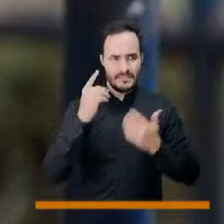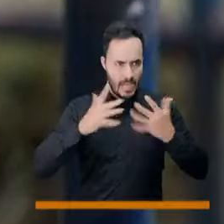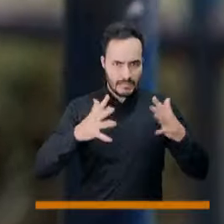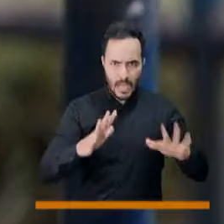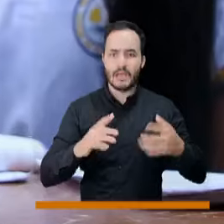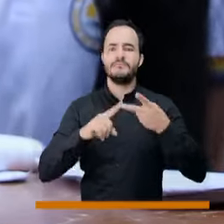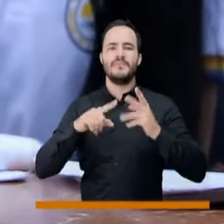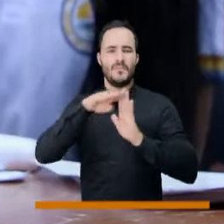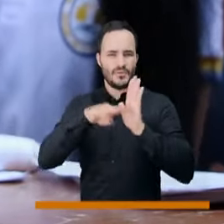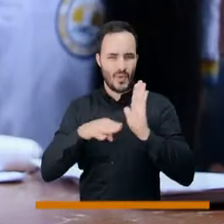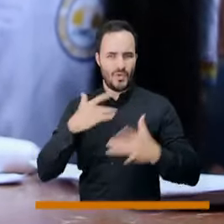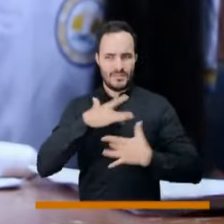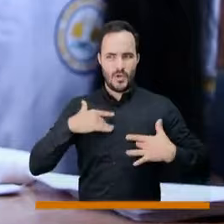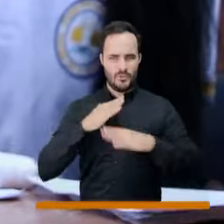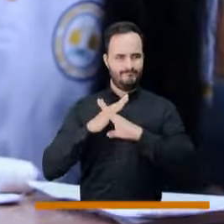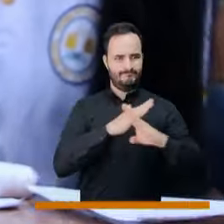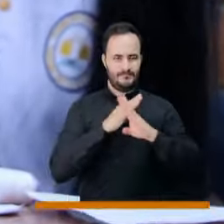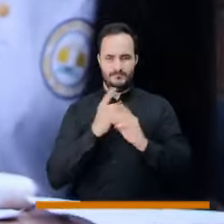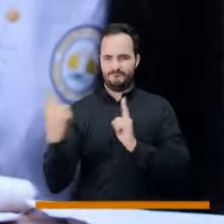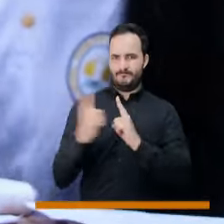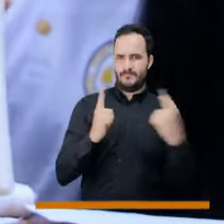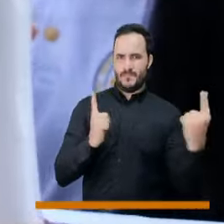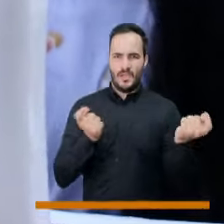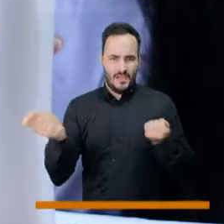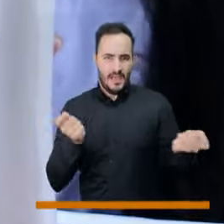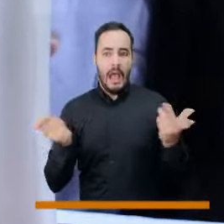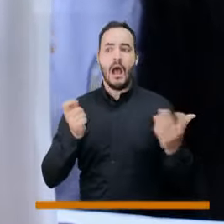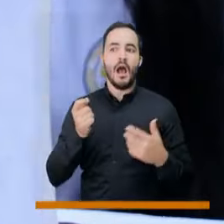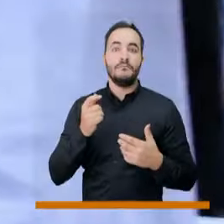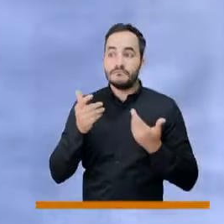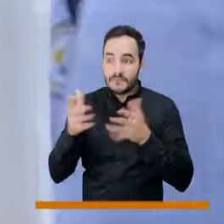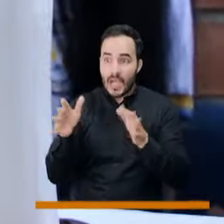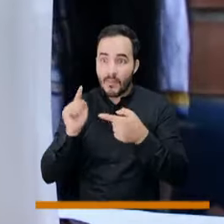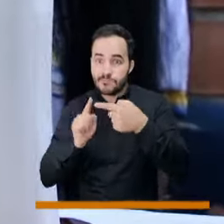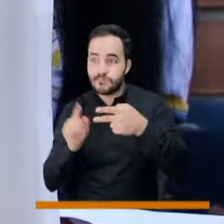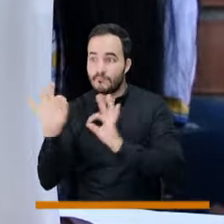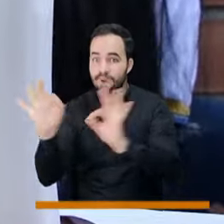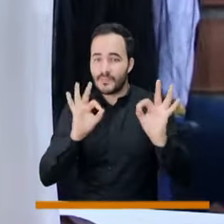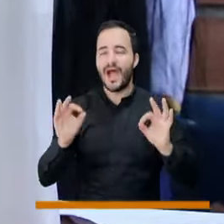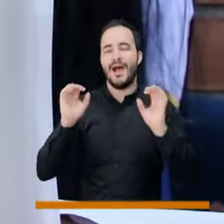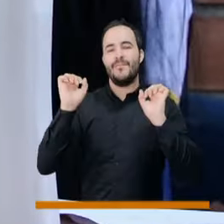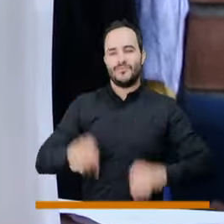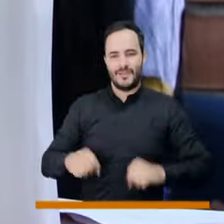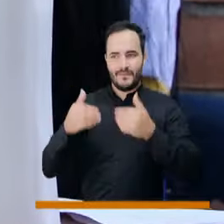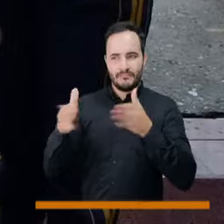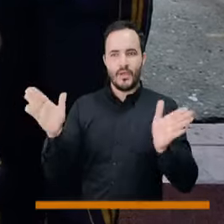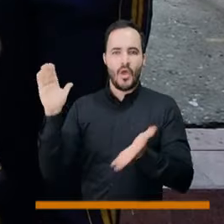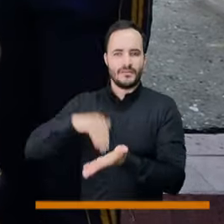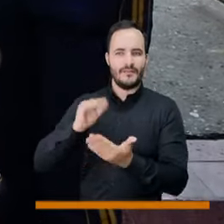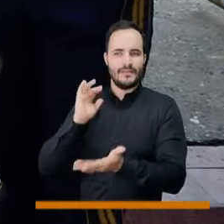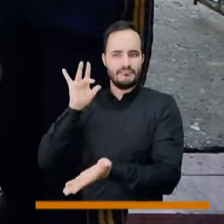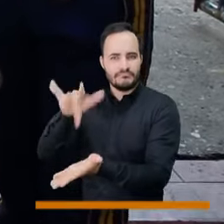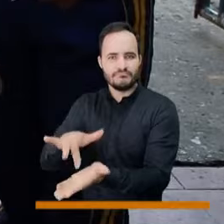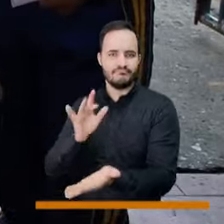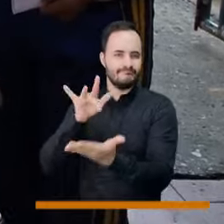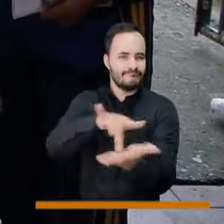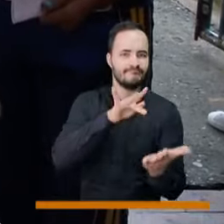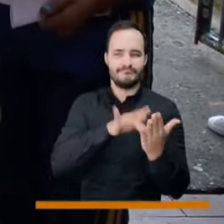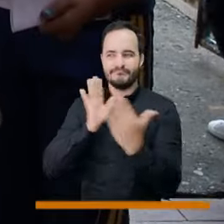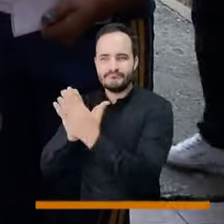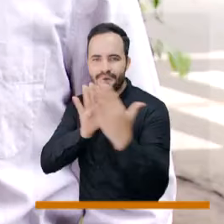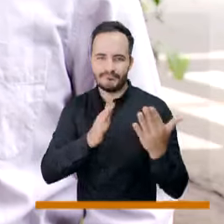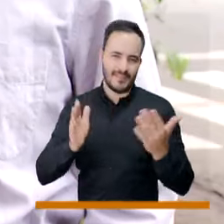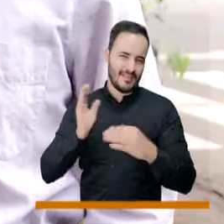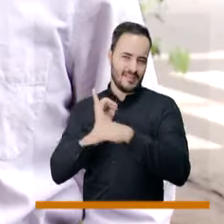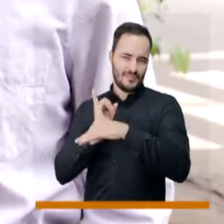permiten el ingreso paulatino de los escolares a las aulas de los colegios e instituciones educativas de Medellín. ¿Qué